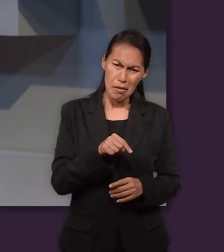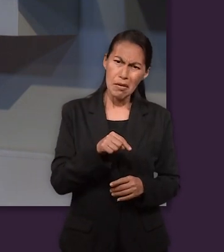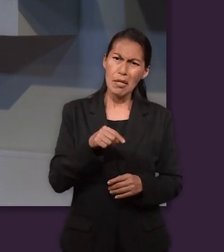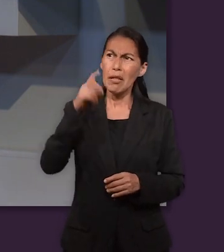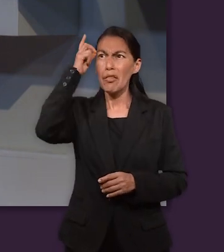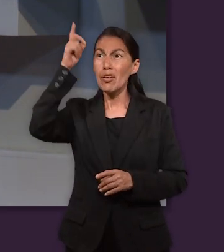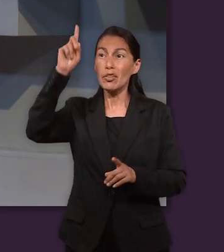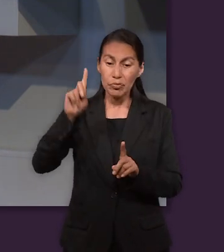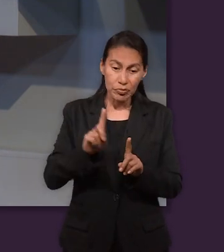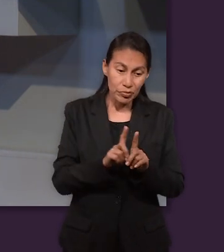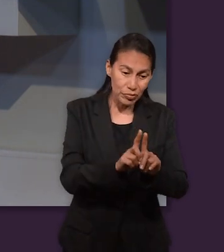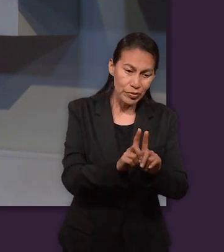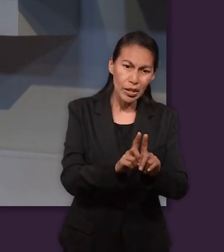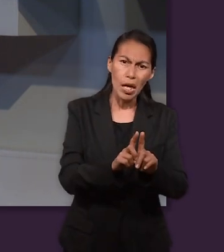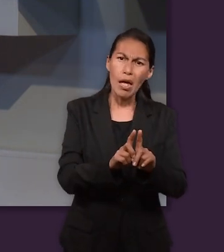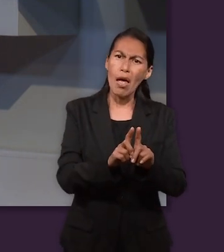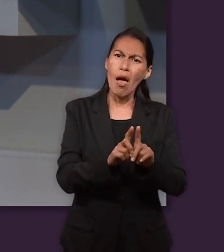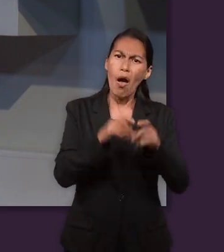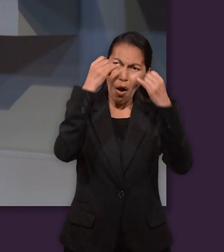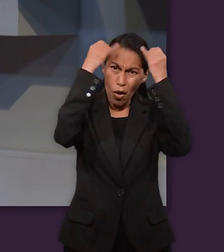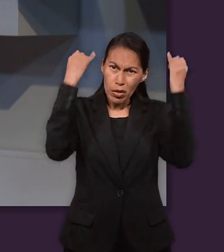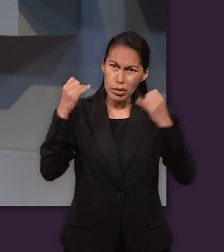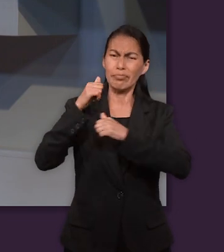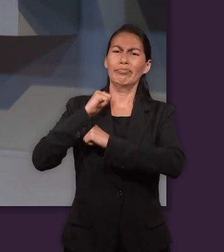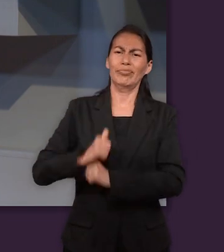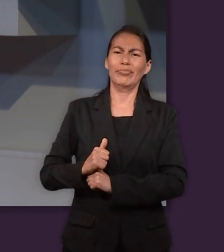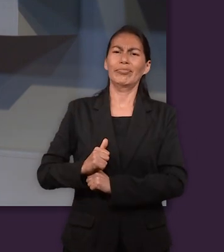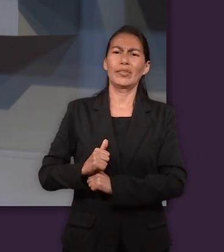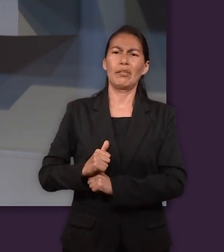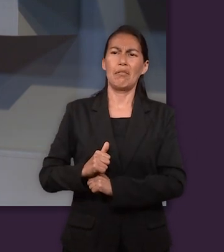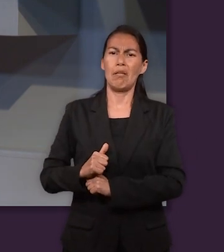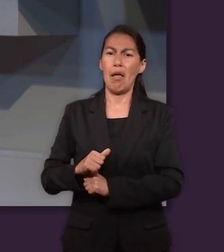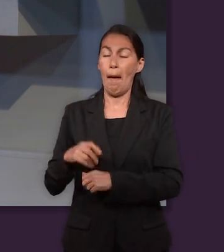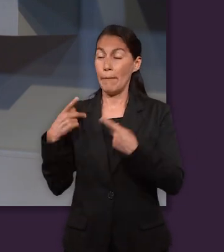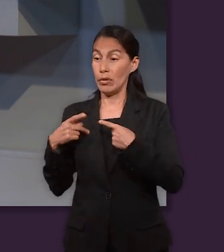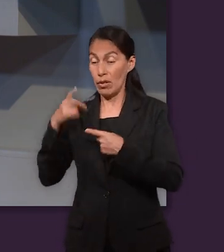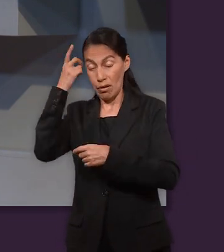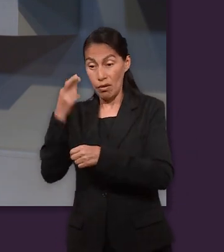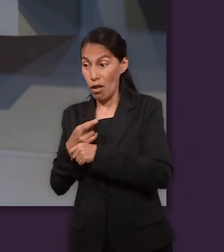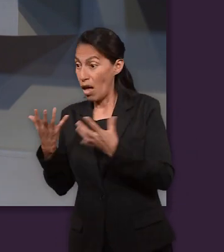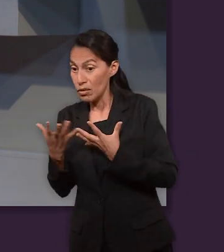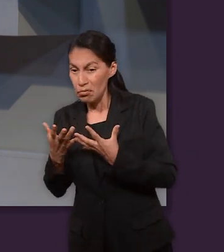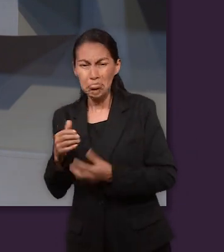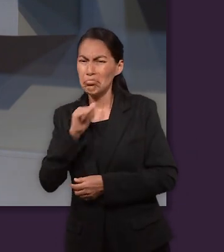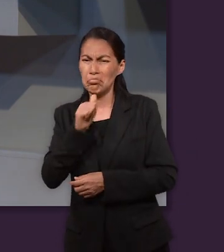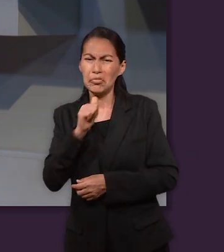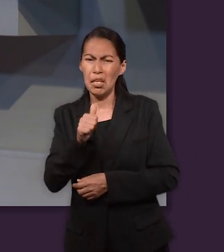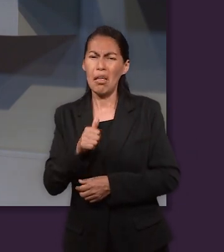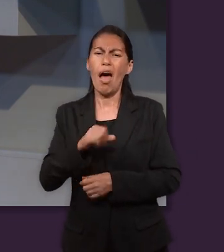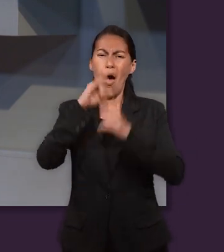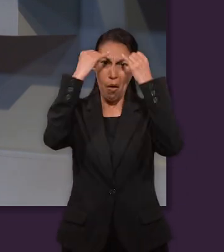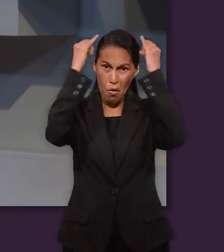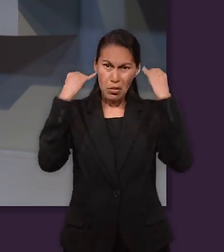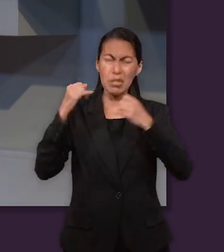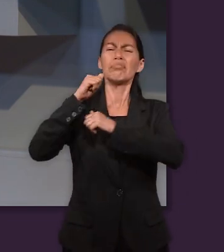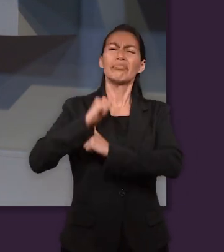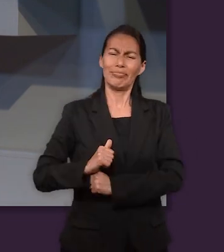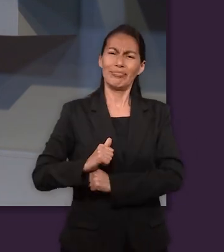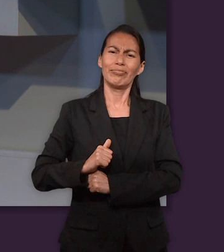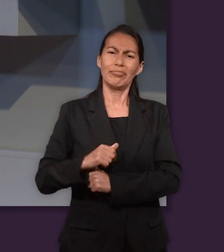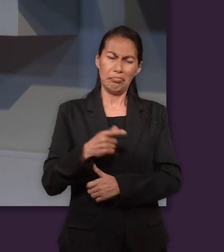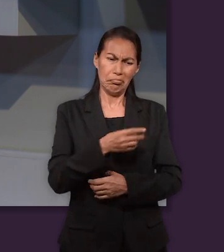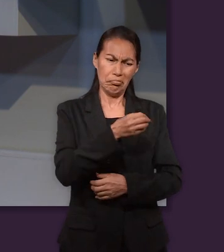él. Él empieza a prosperar y se vuelve incluso administrador de la cárcel. El carcelero no tenía que hacer nada, él dejaba que José hiciera todo.